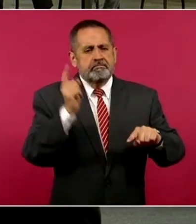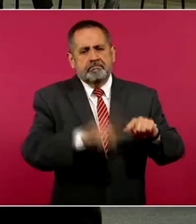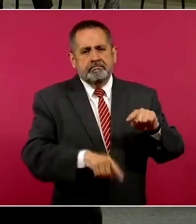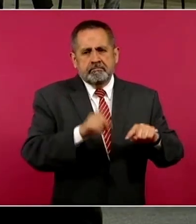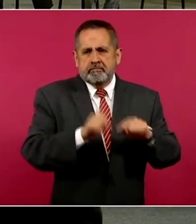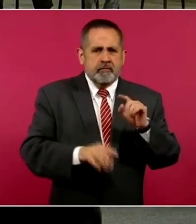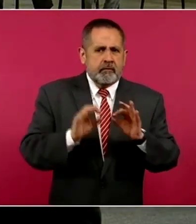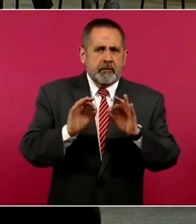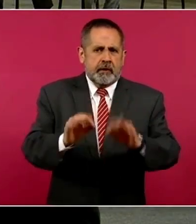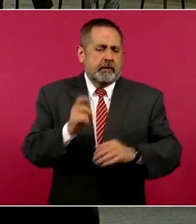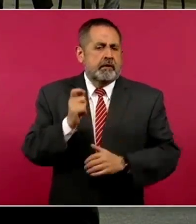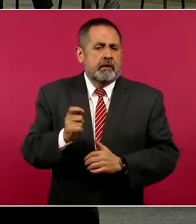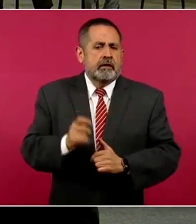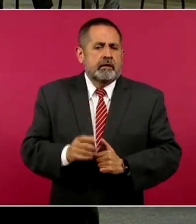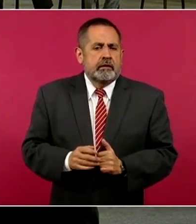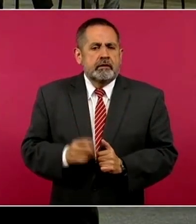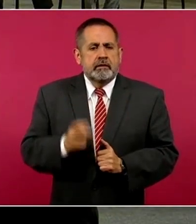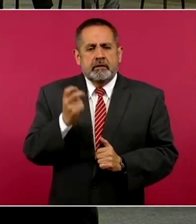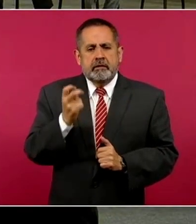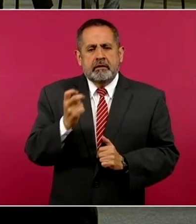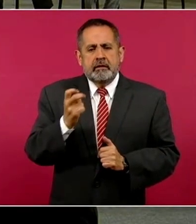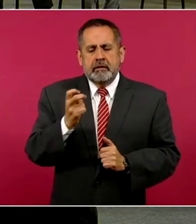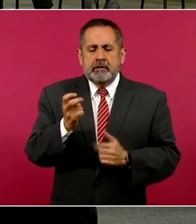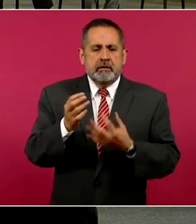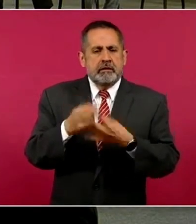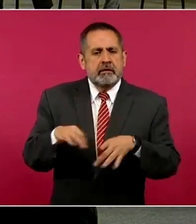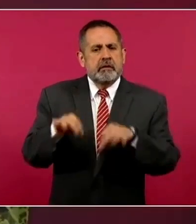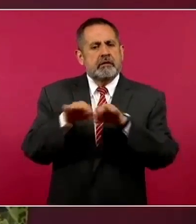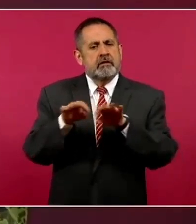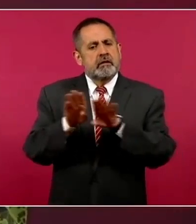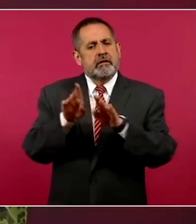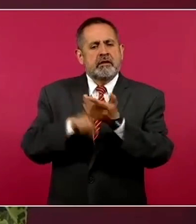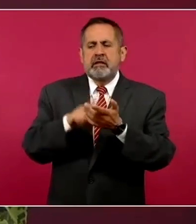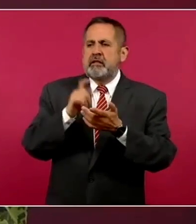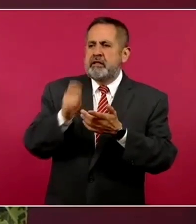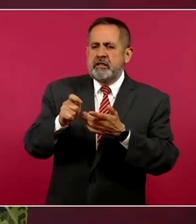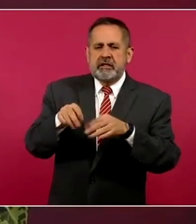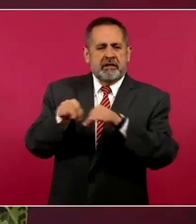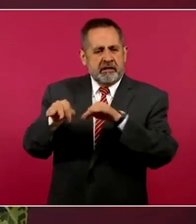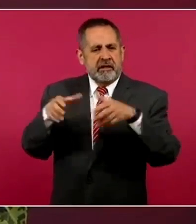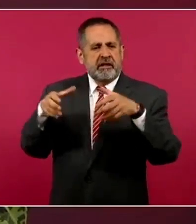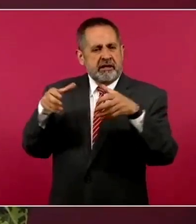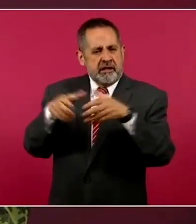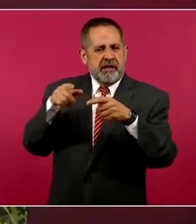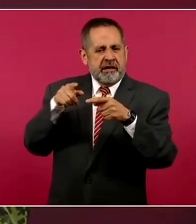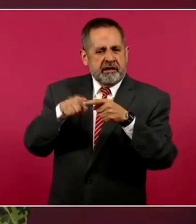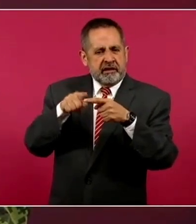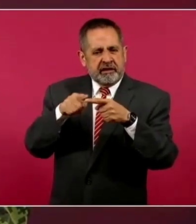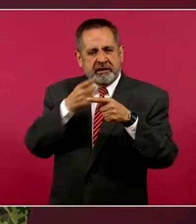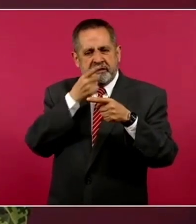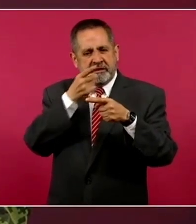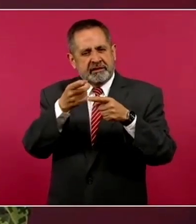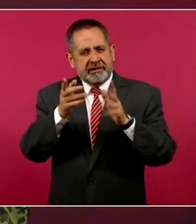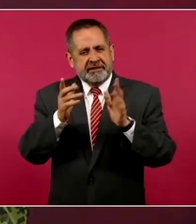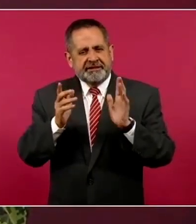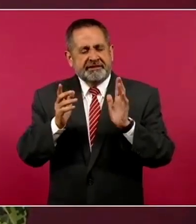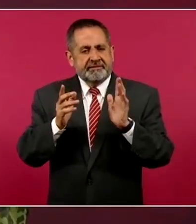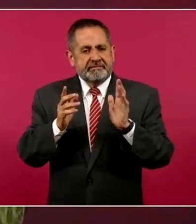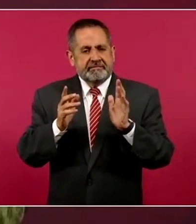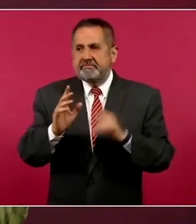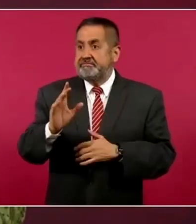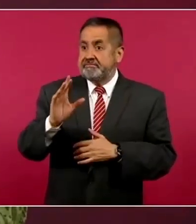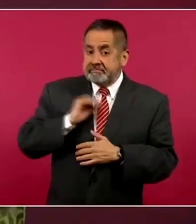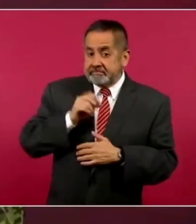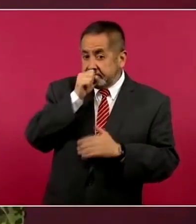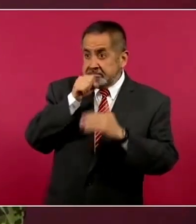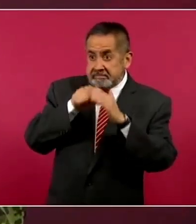Pero es una parte importante el dato que nos puedan dar